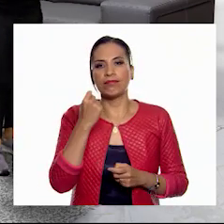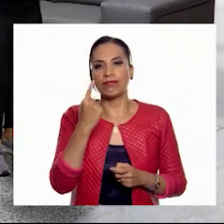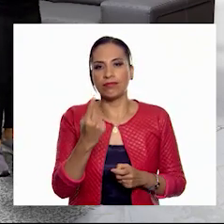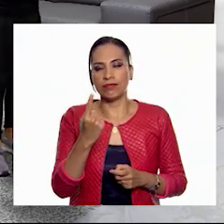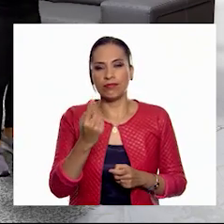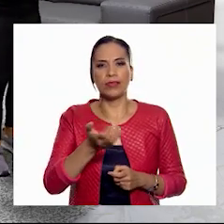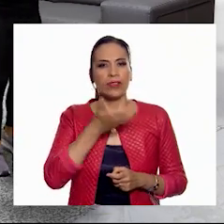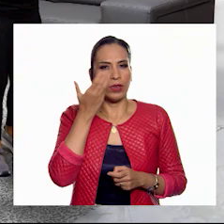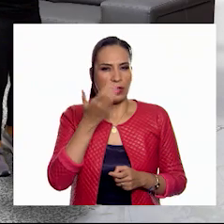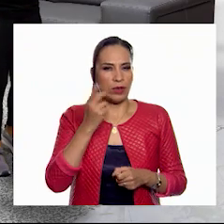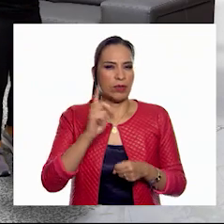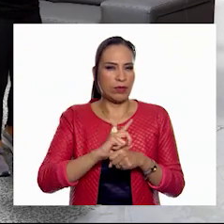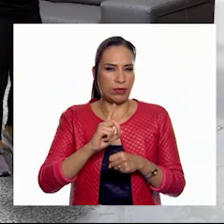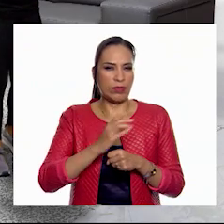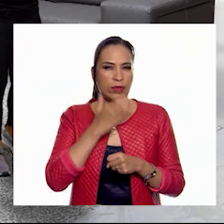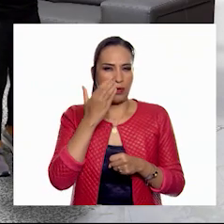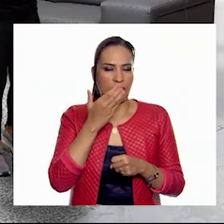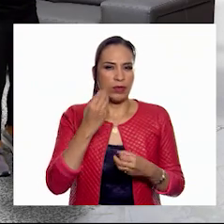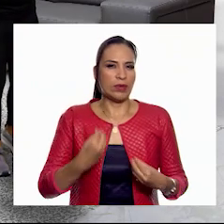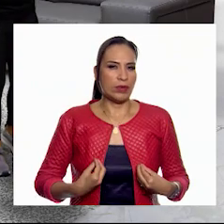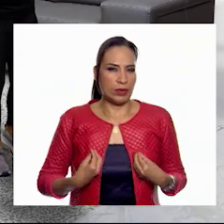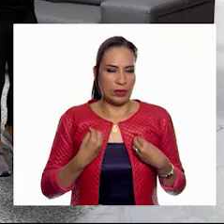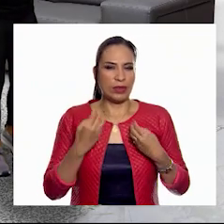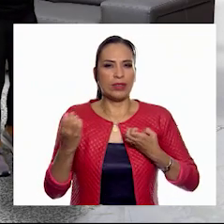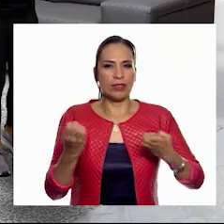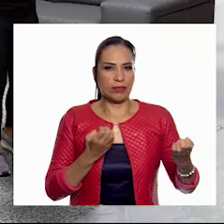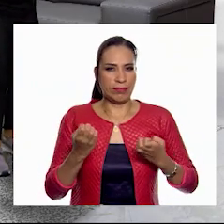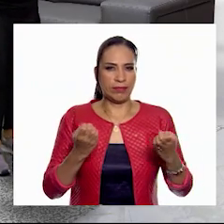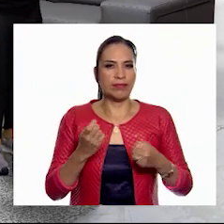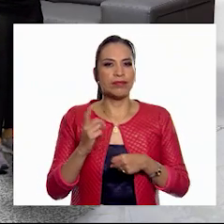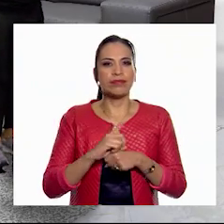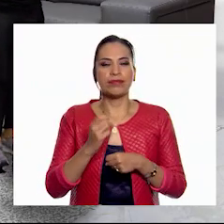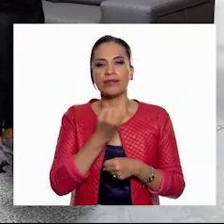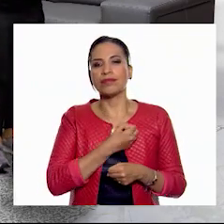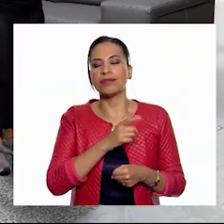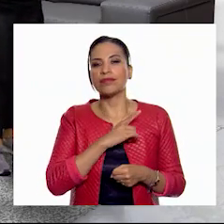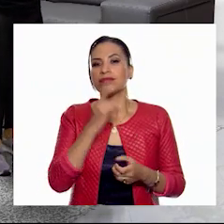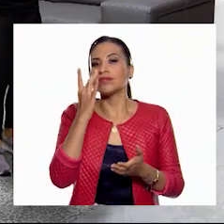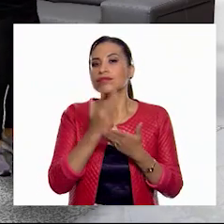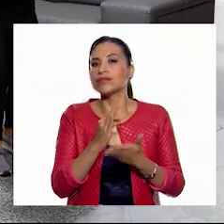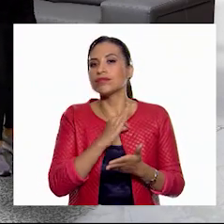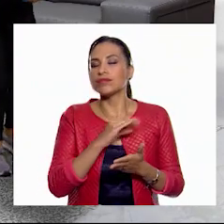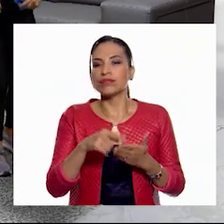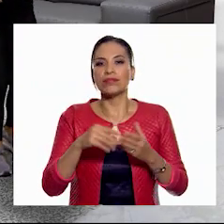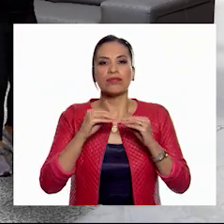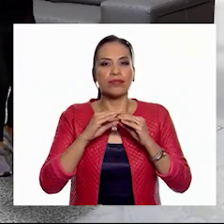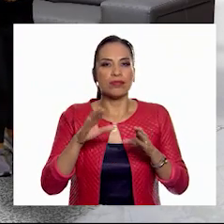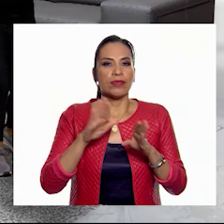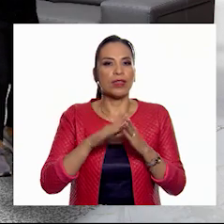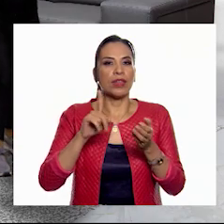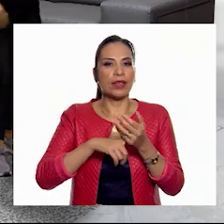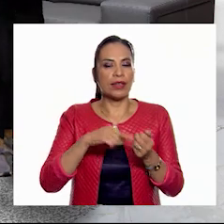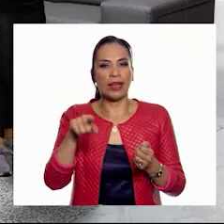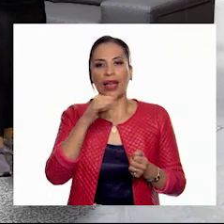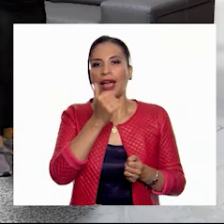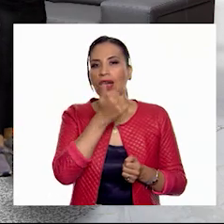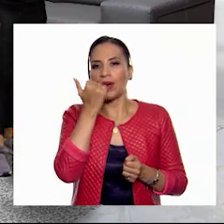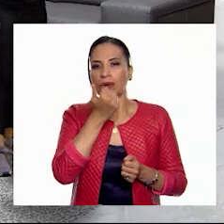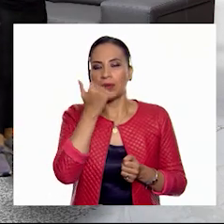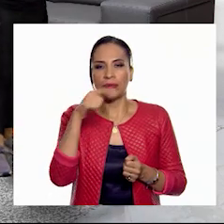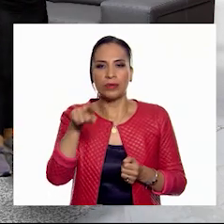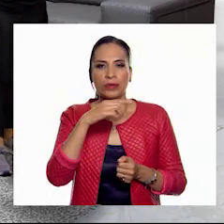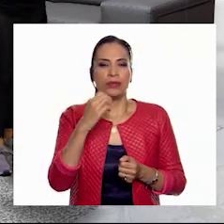hábito o de una vida activa y saludable solo será posible si promovemos en nuestras alumnas y alumnos